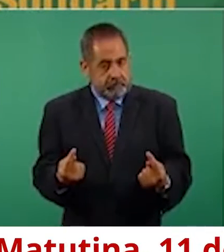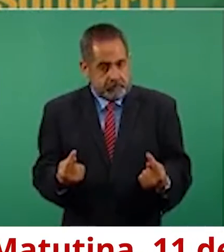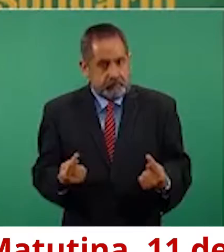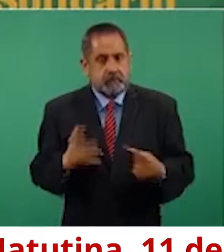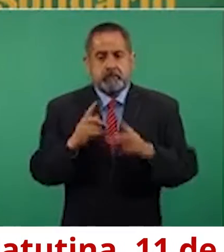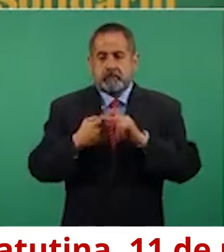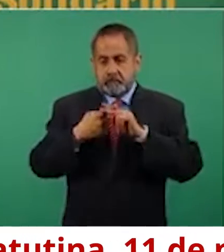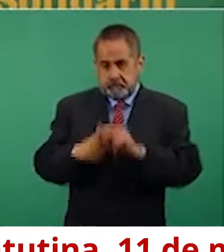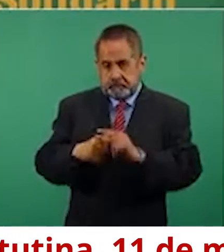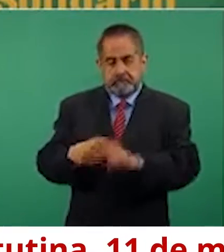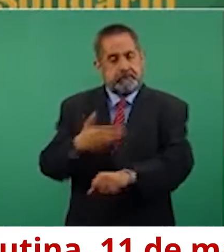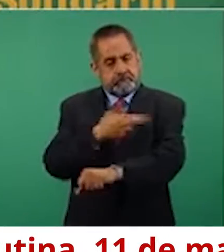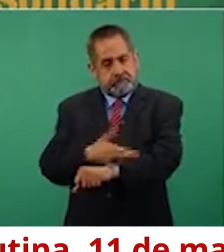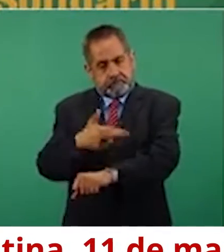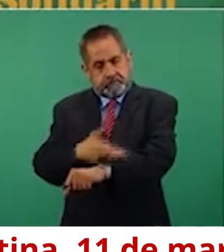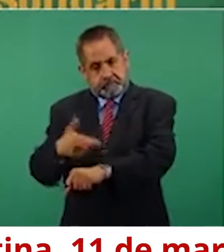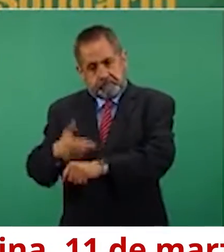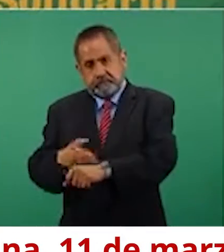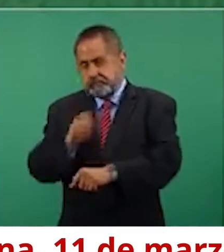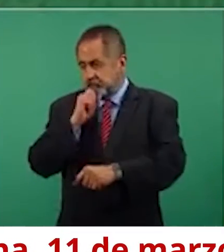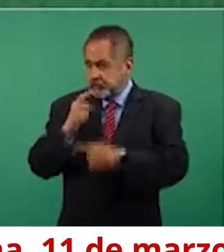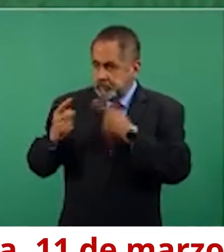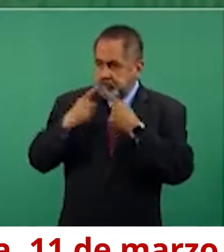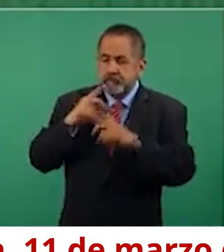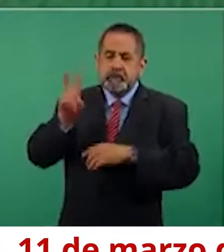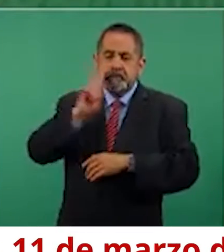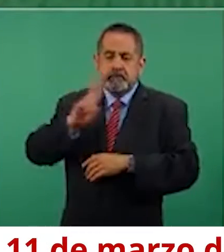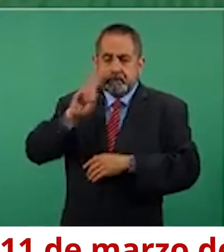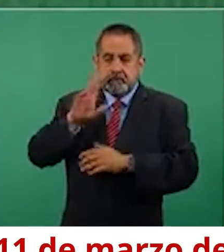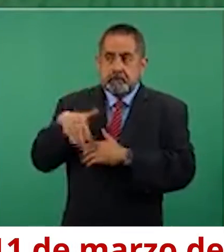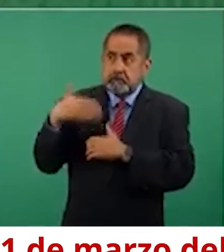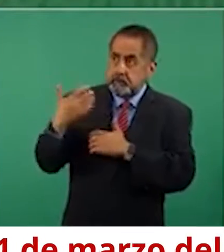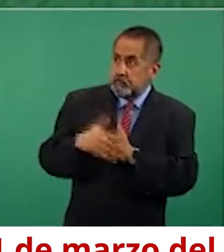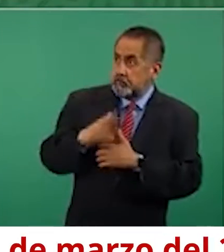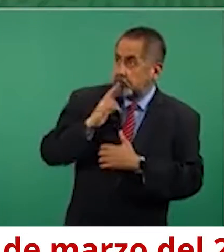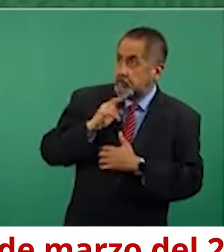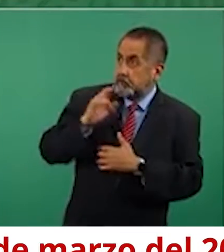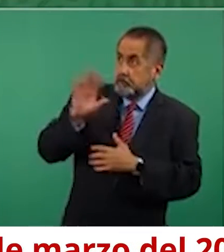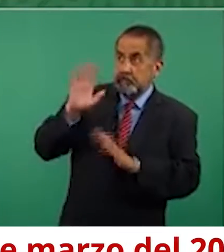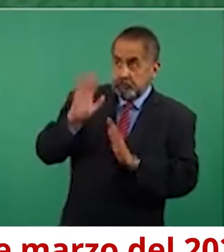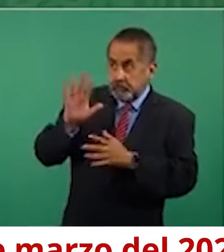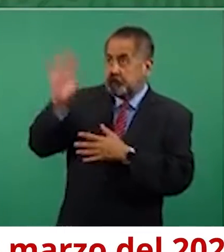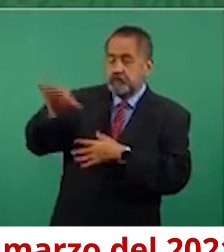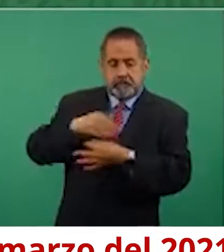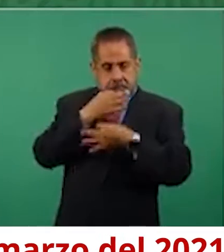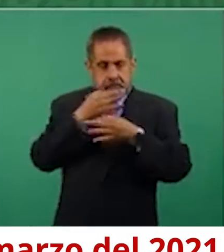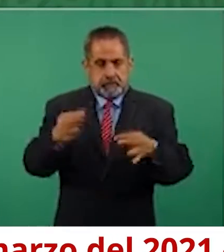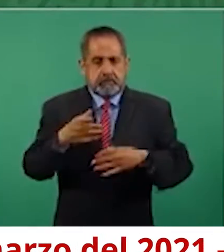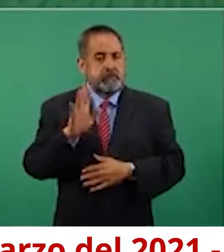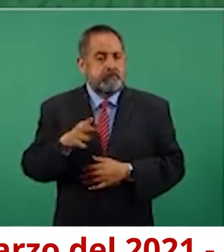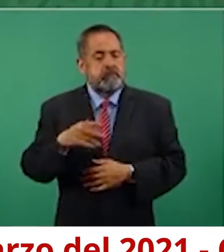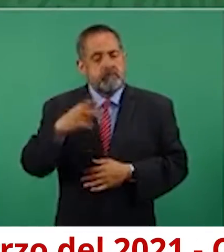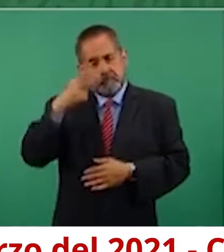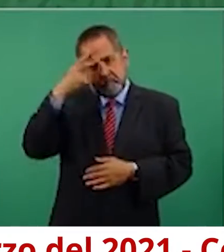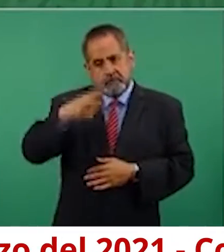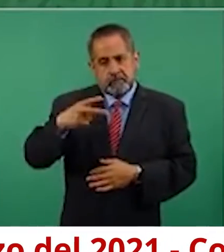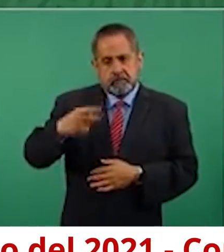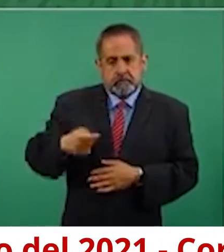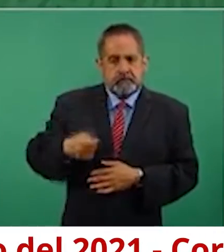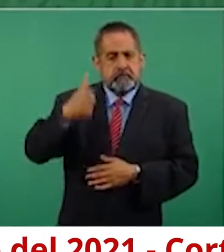iniciamos esas negociaciones y en cuanto tengamos resultados, pues aquí los vamos a conocer, pero México va a ser uno de los países